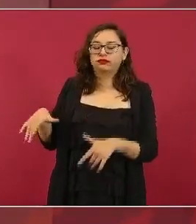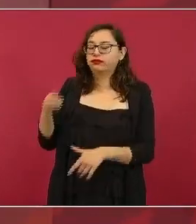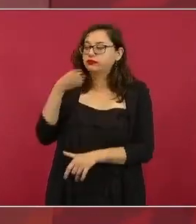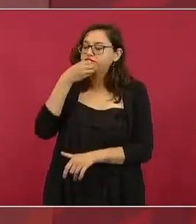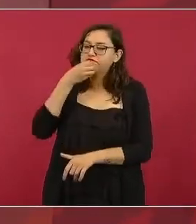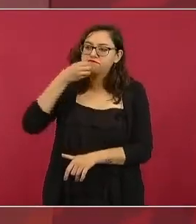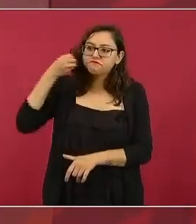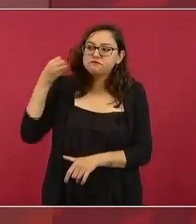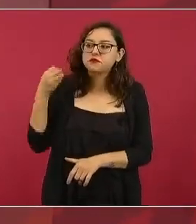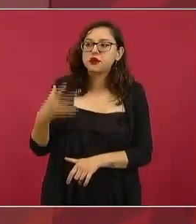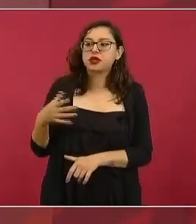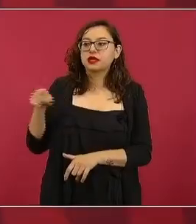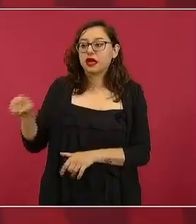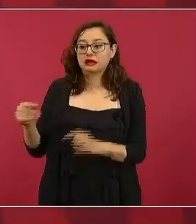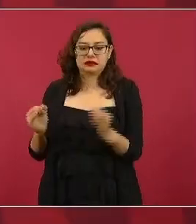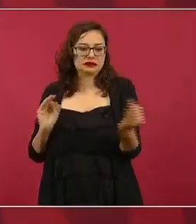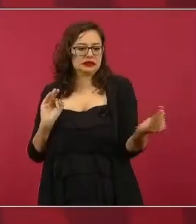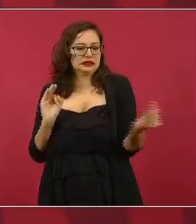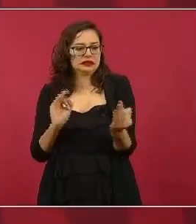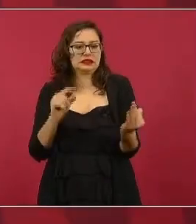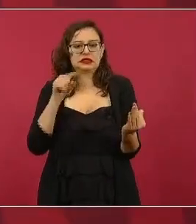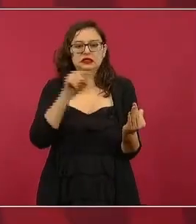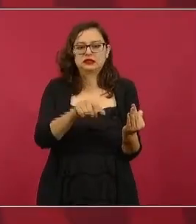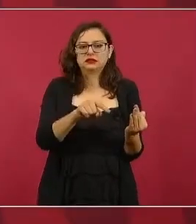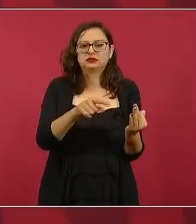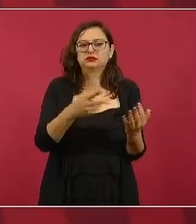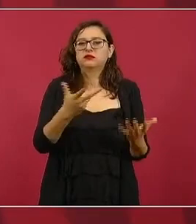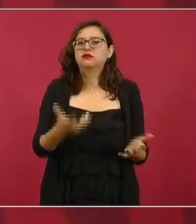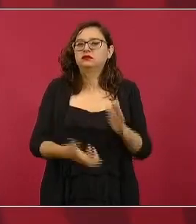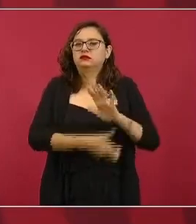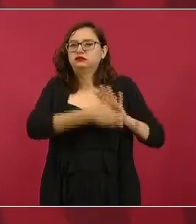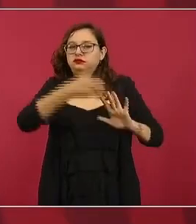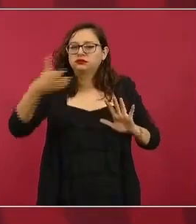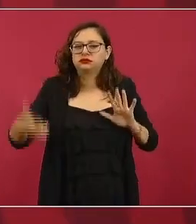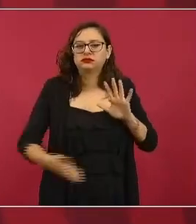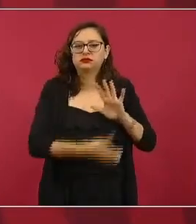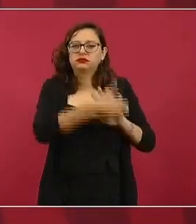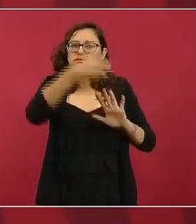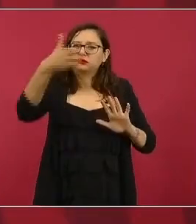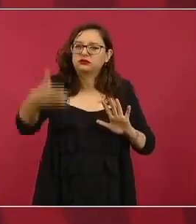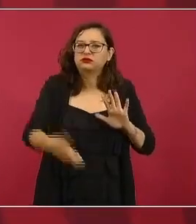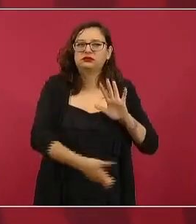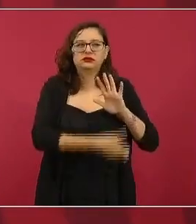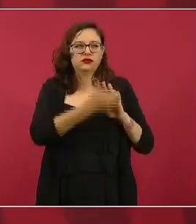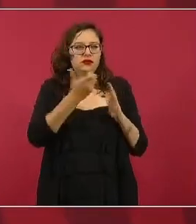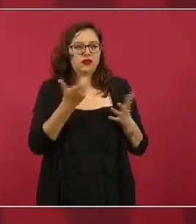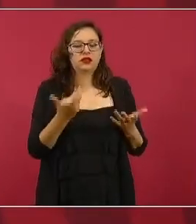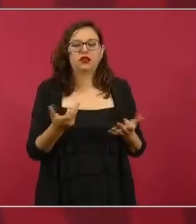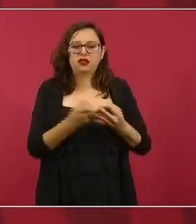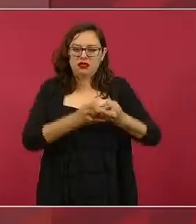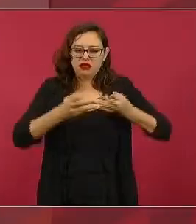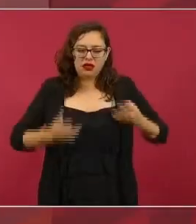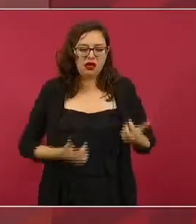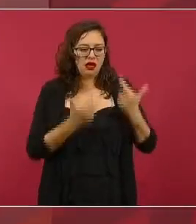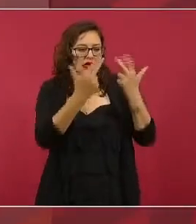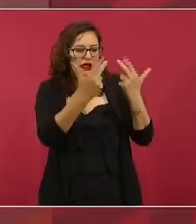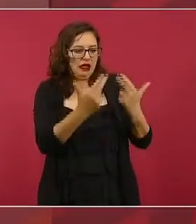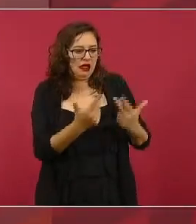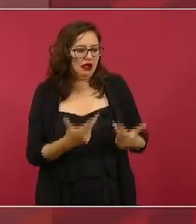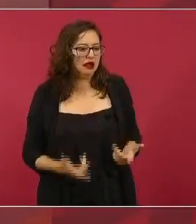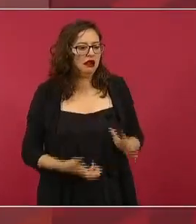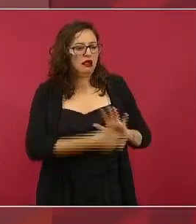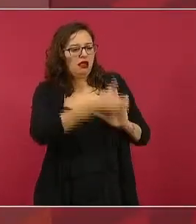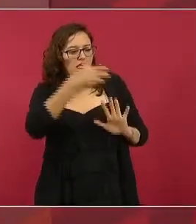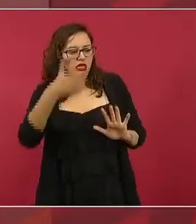y que ahí se tenga un banco y se destruya para llevarse la grava